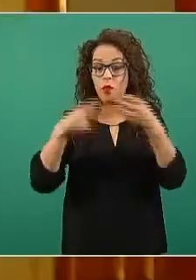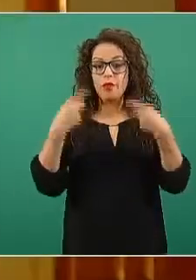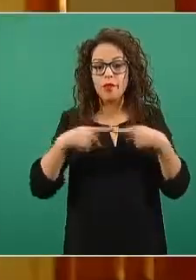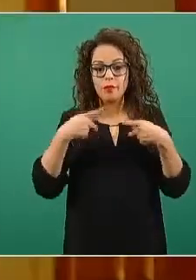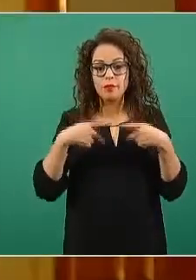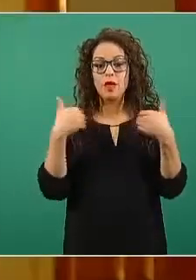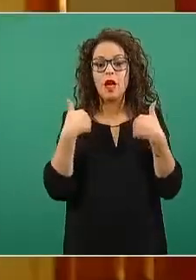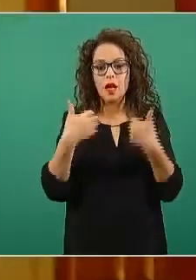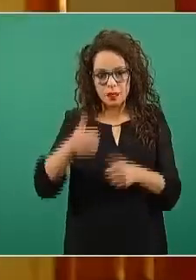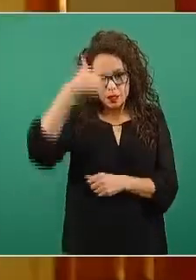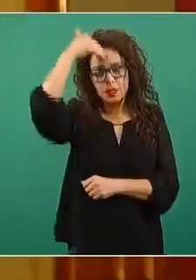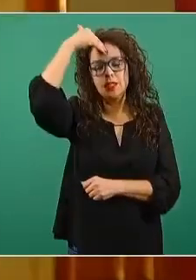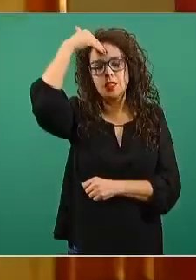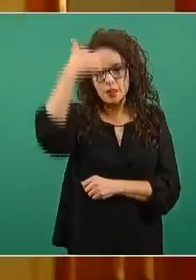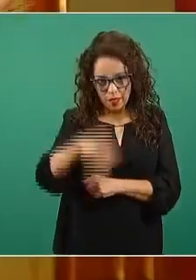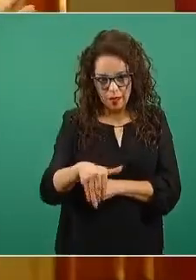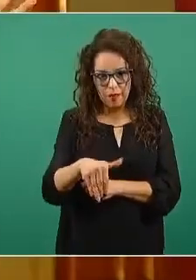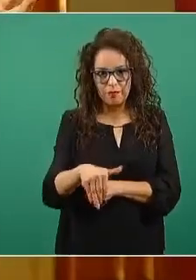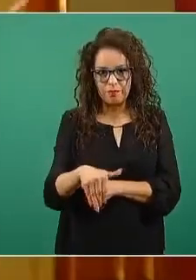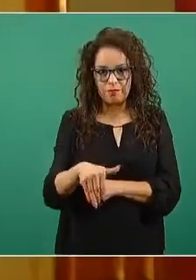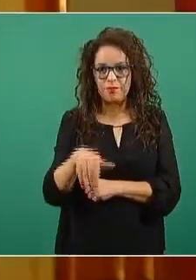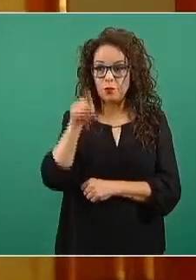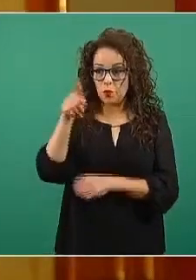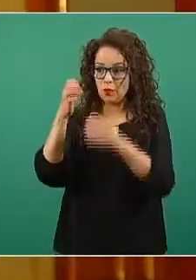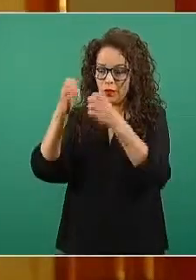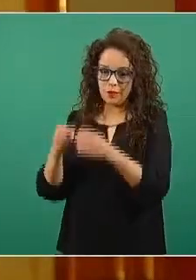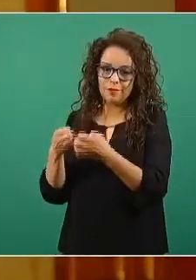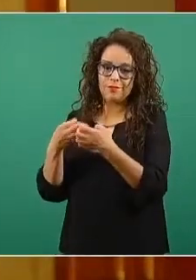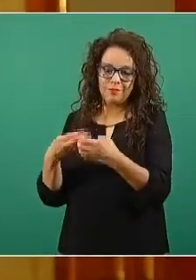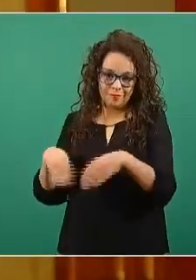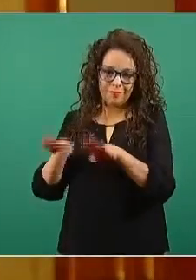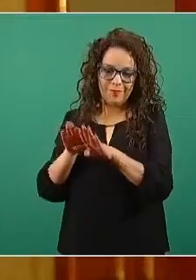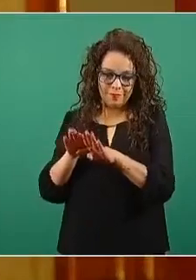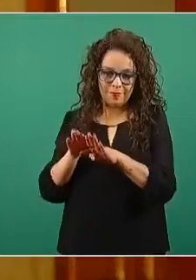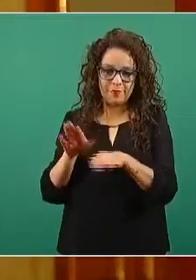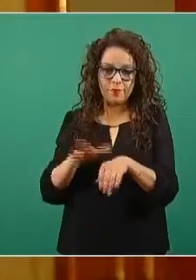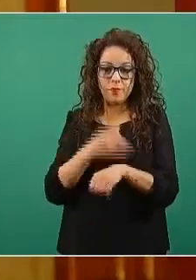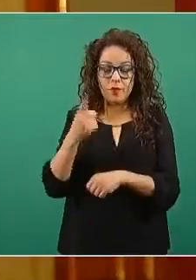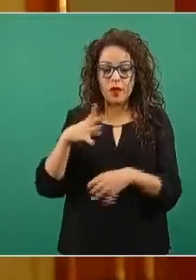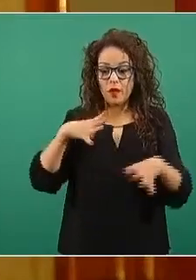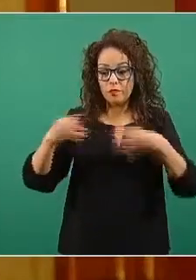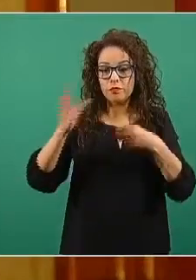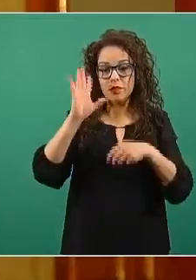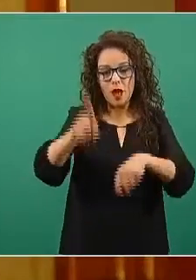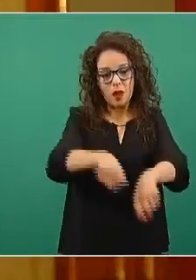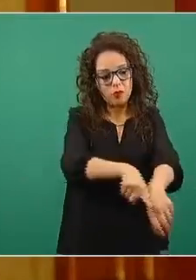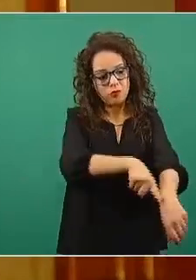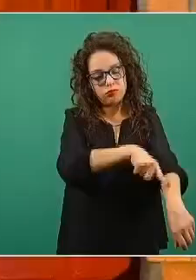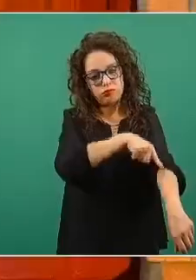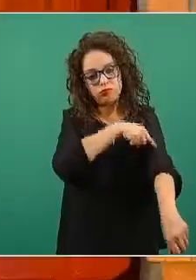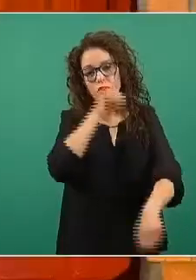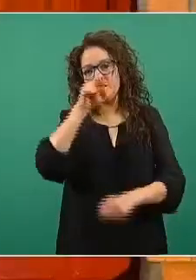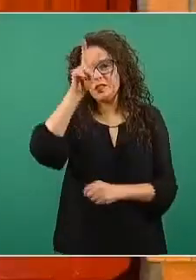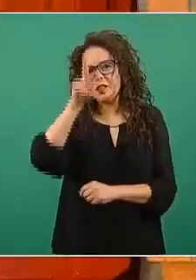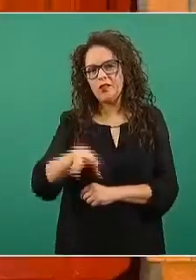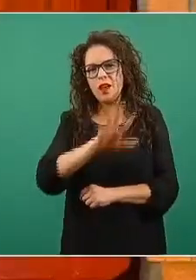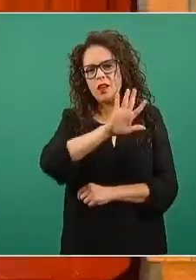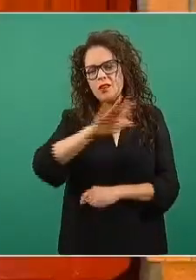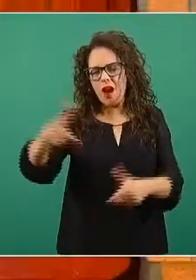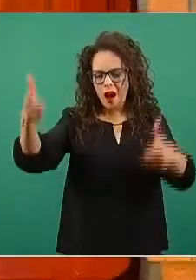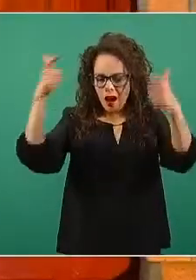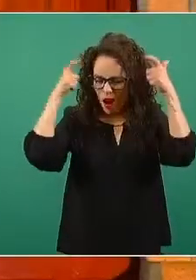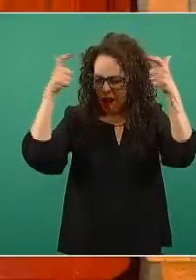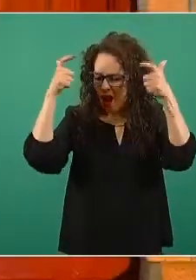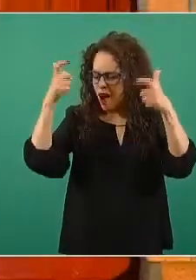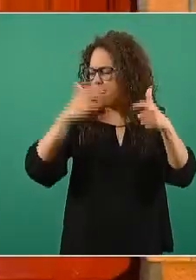continúen. Sabemos que de repente al ser una epidemia tan prolongada puede llegar a ser desgastante. Y a veces escuchamos